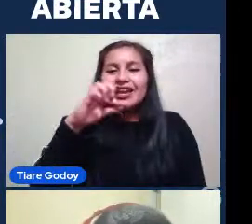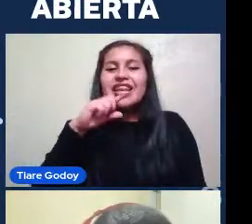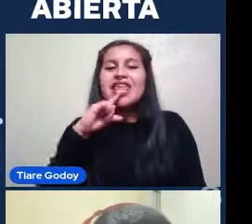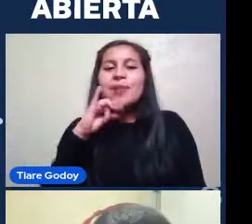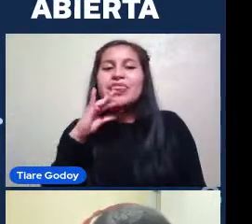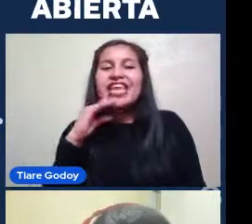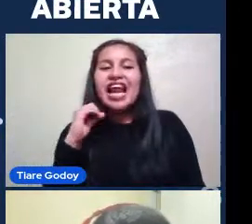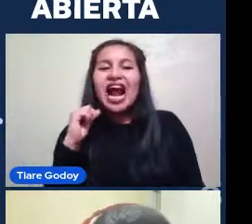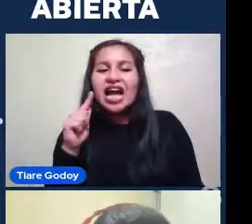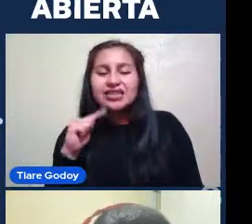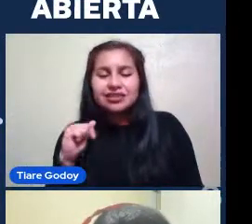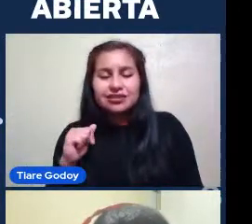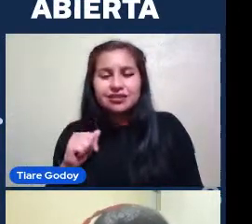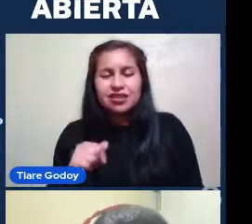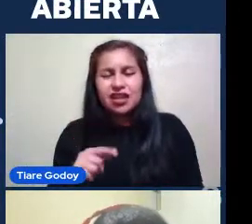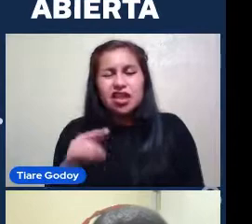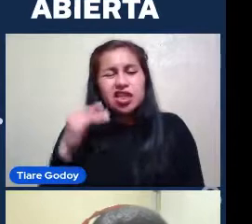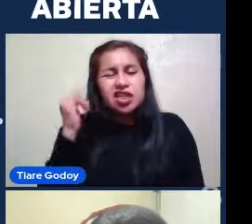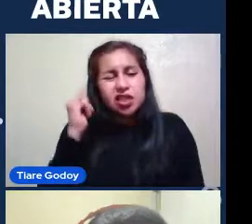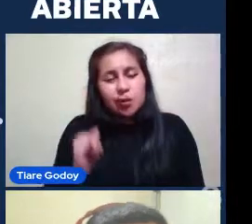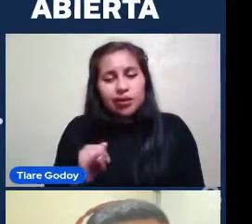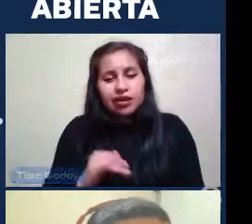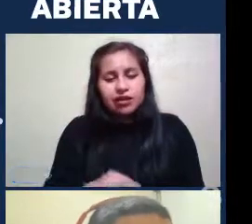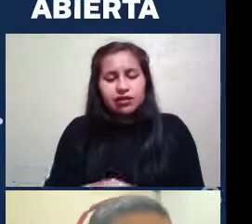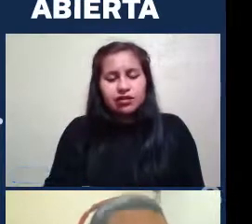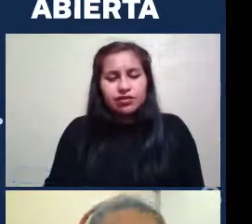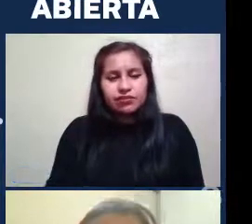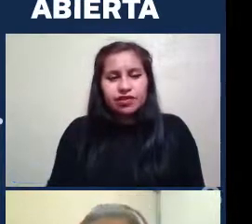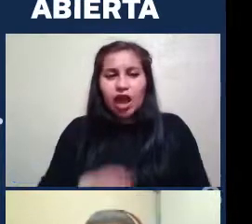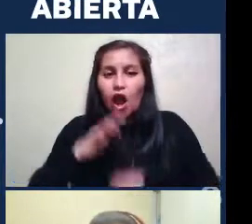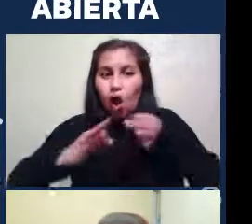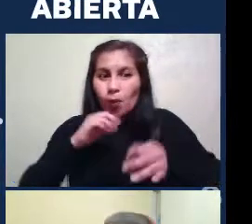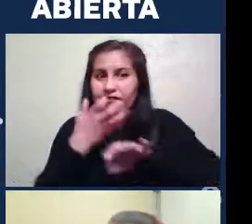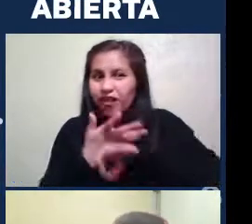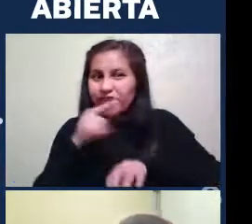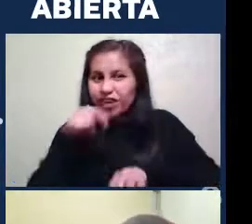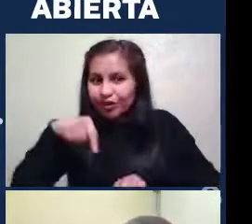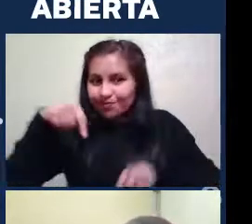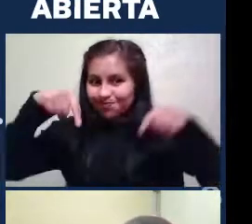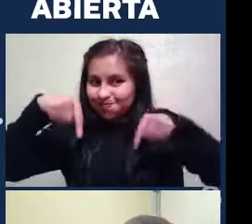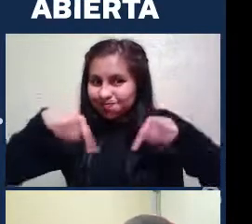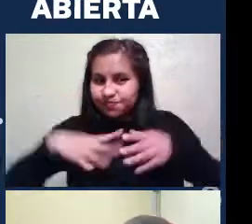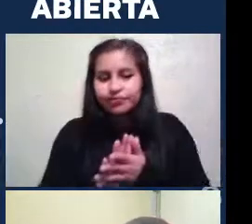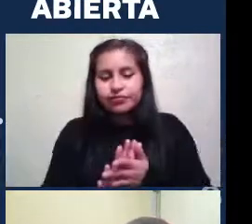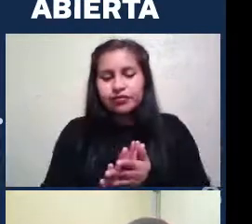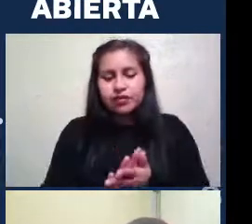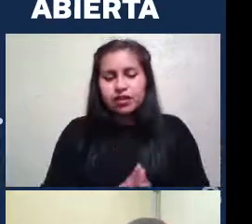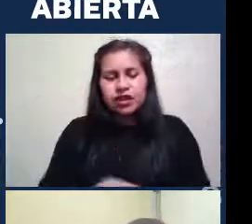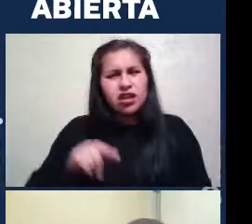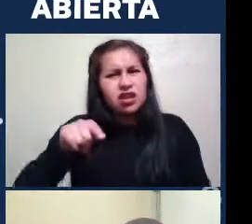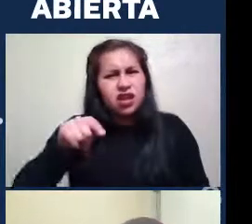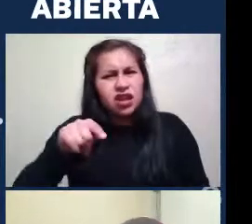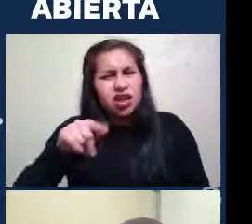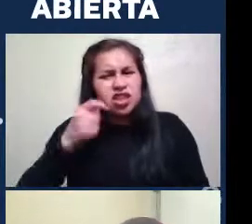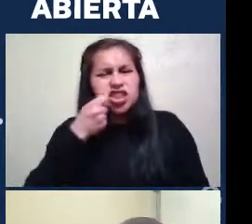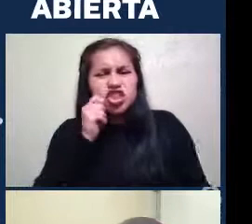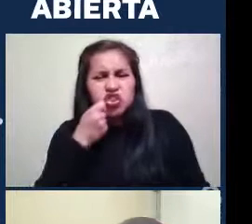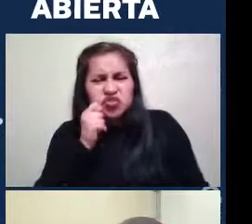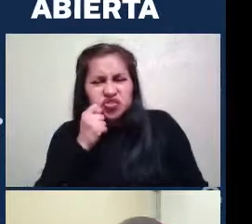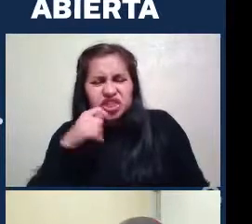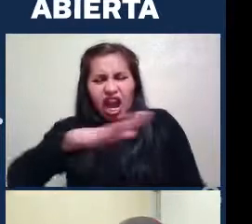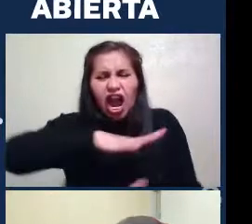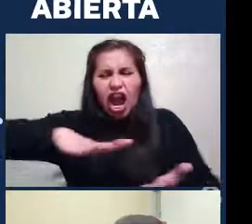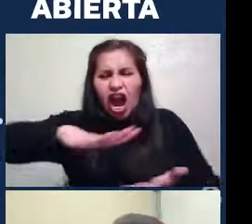Carolina Pino Dice Eso quiere decir Que las galaxias Elípticas Son las más Antiguas No necesariamente Porque